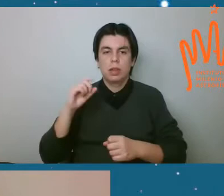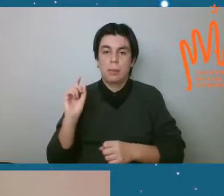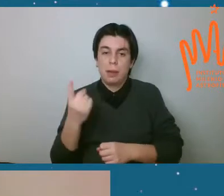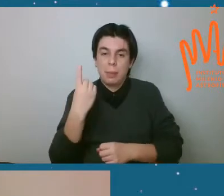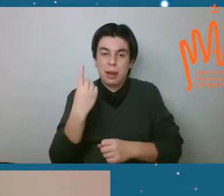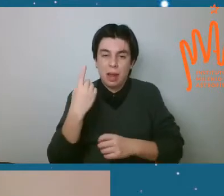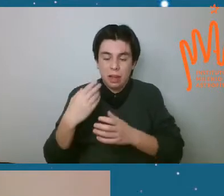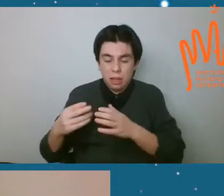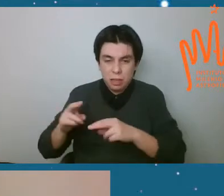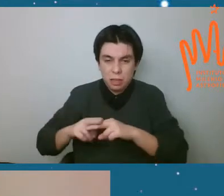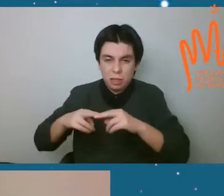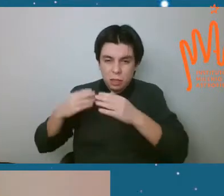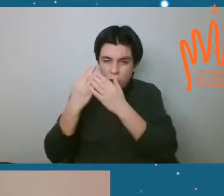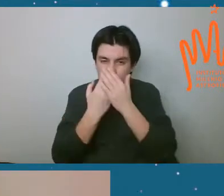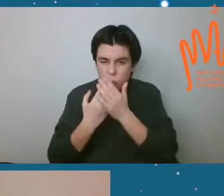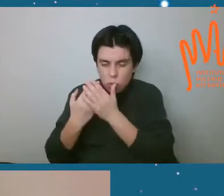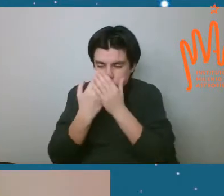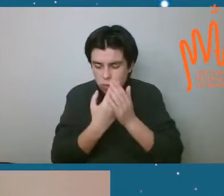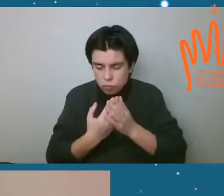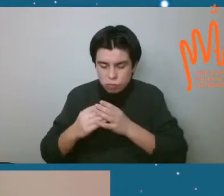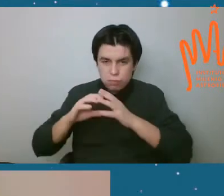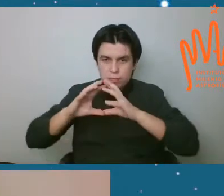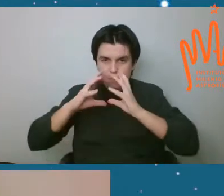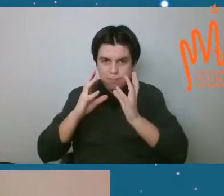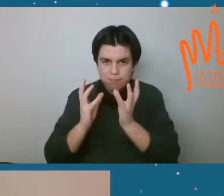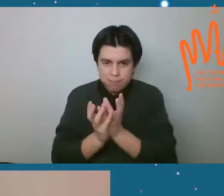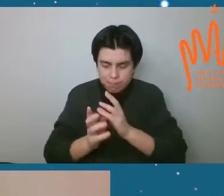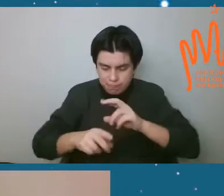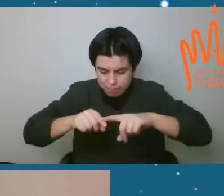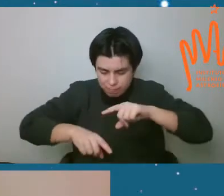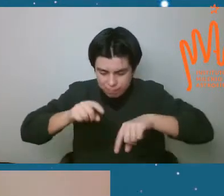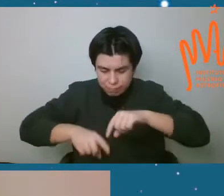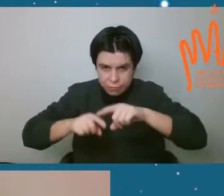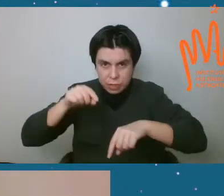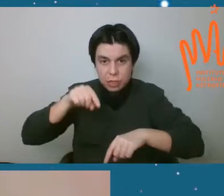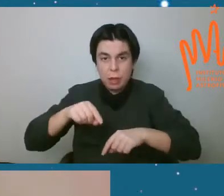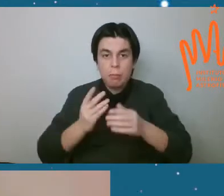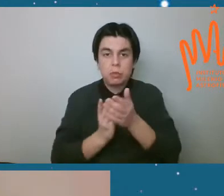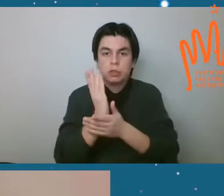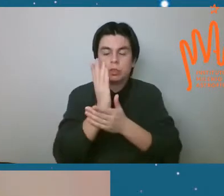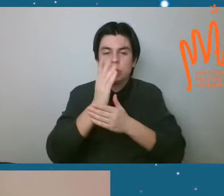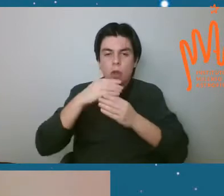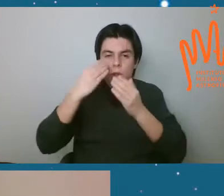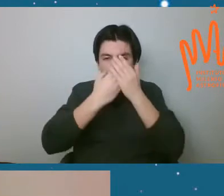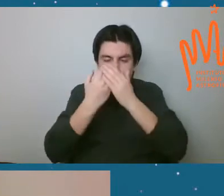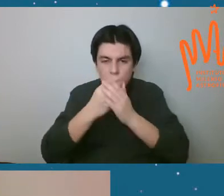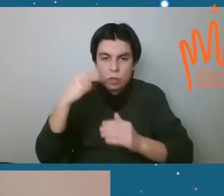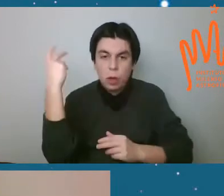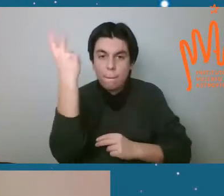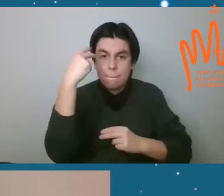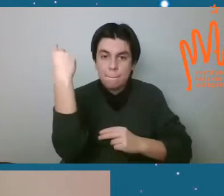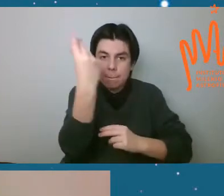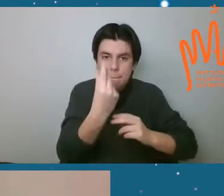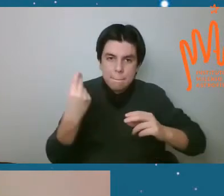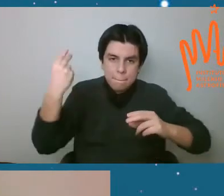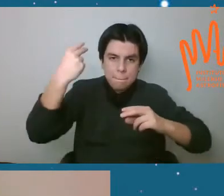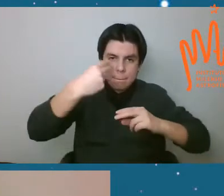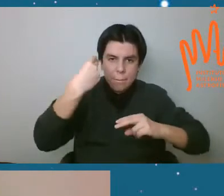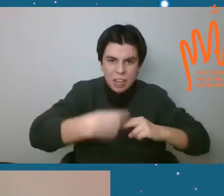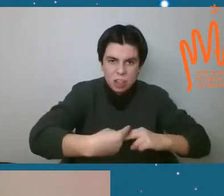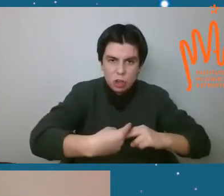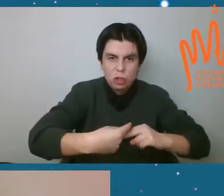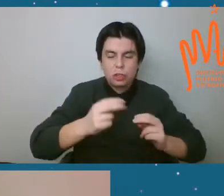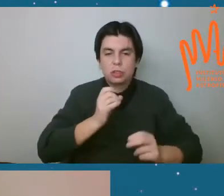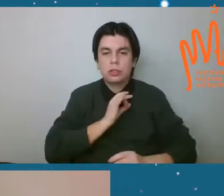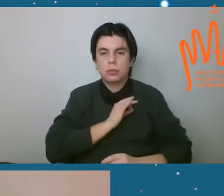una de las primeras geólogas que se dedicó al estudio de estas rocas estelares en nuestro país. Así que estamos hablando